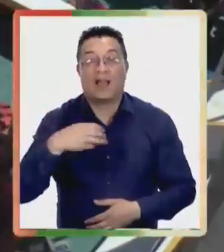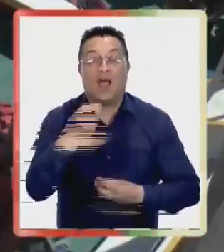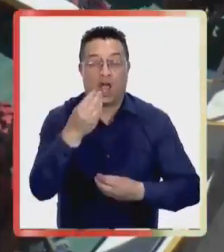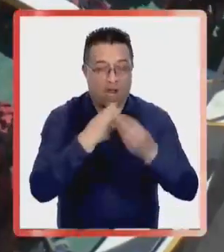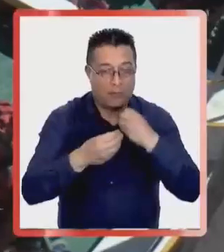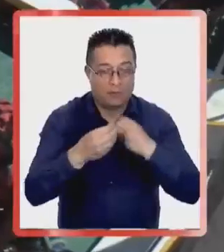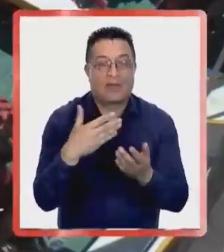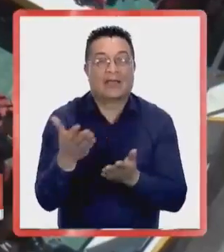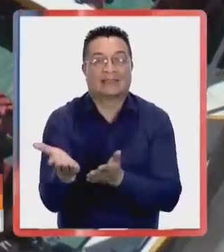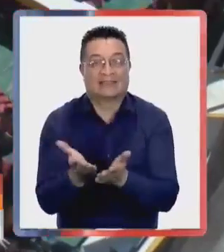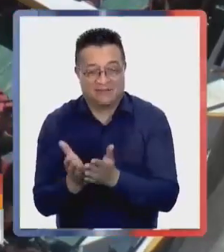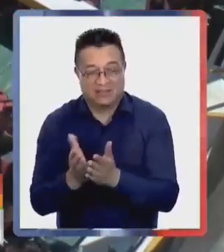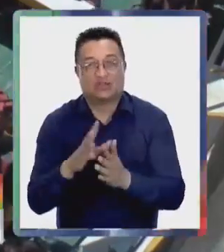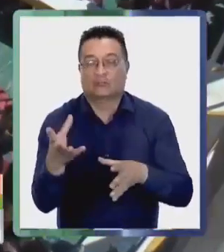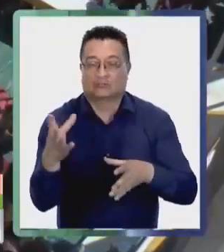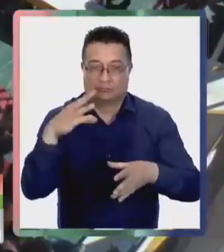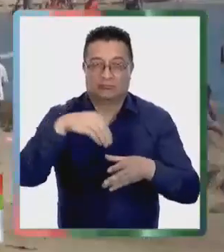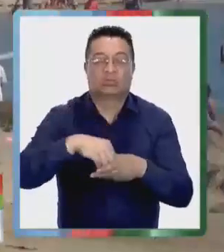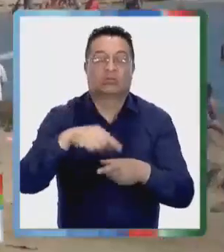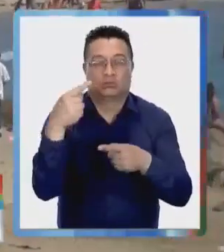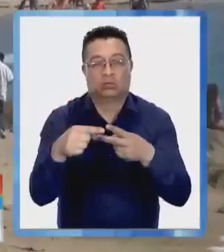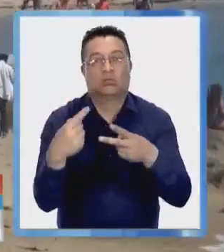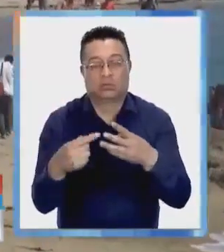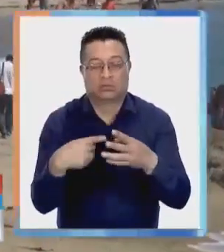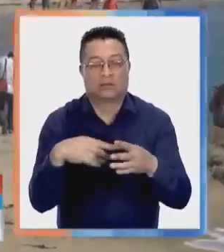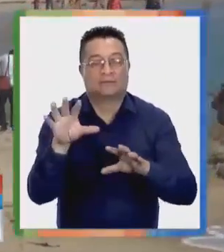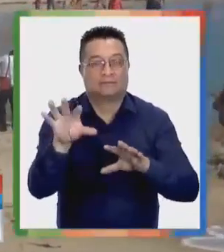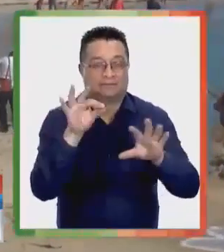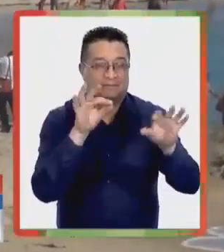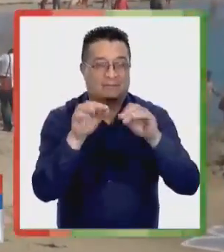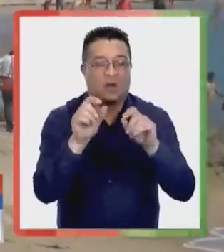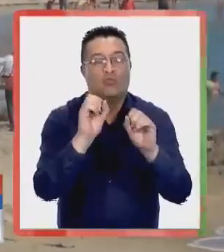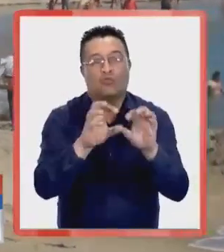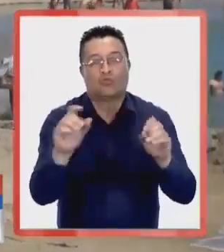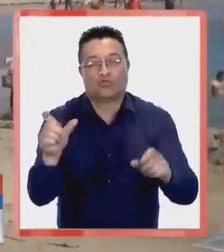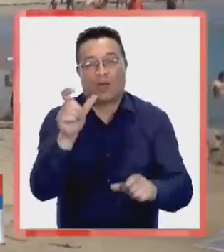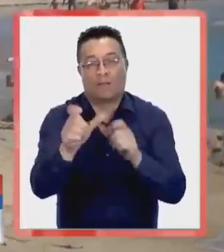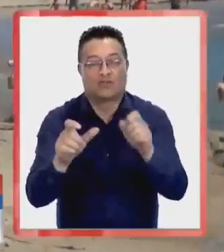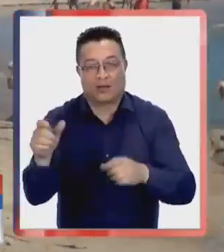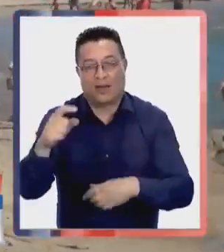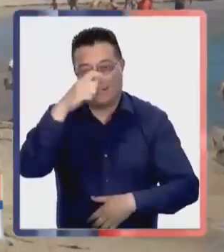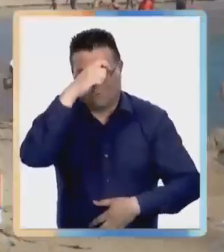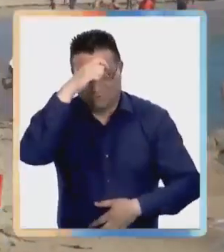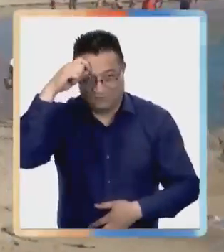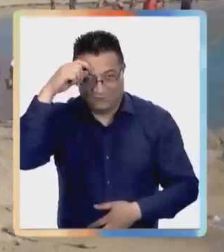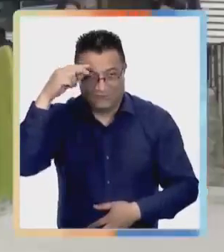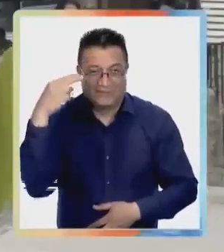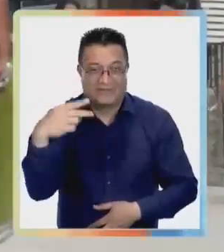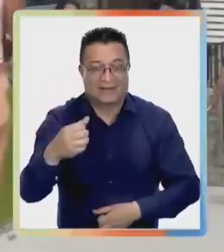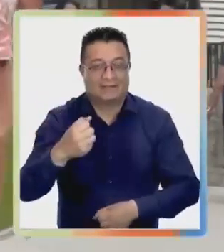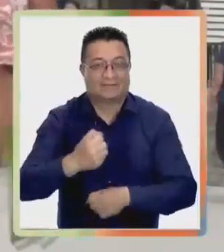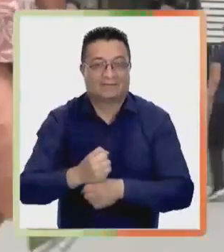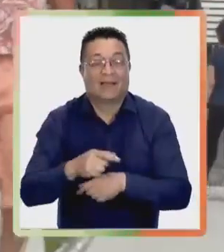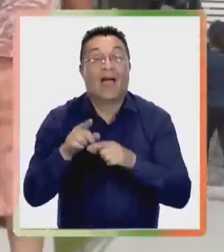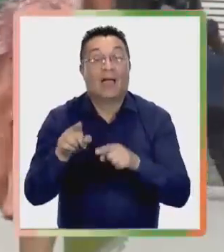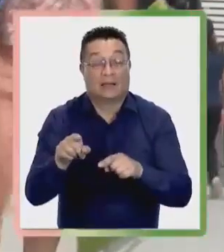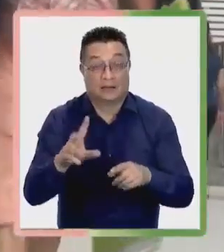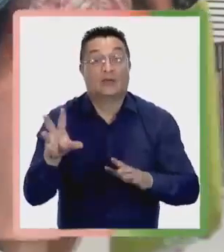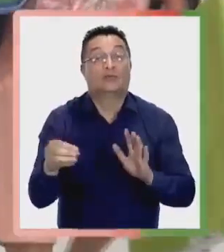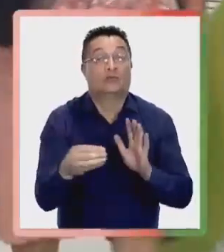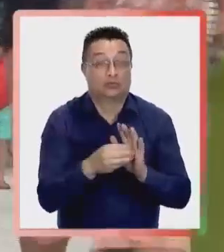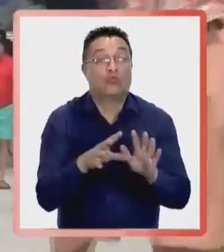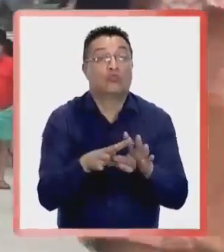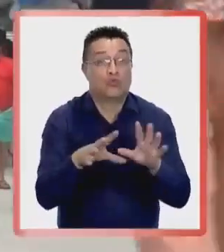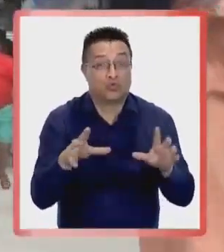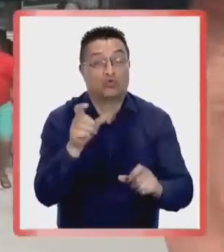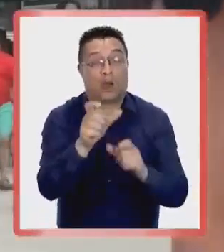gastronomía y servicios son parte de las opciones que eligen un gran porcentaje de veraneantes. Si bien esto cautiva un